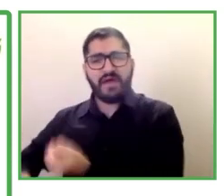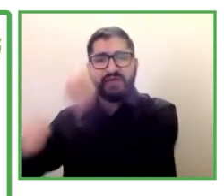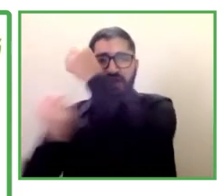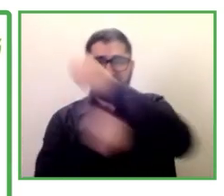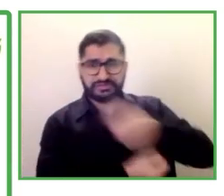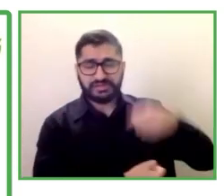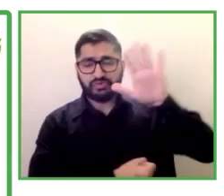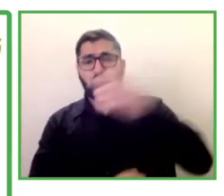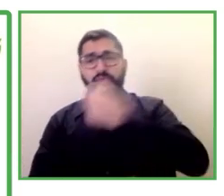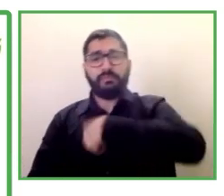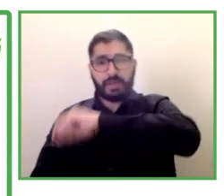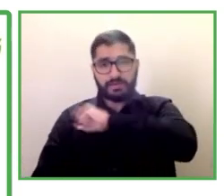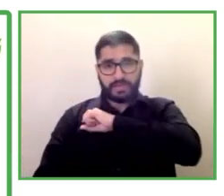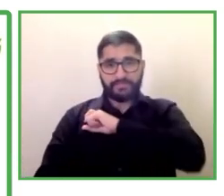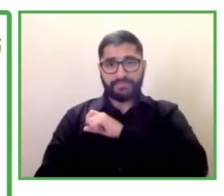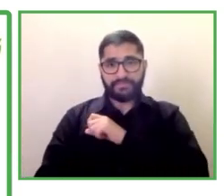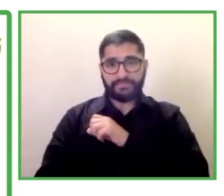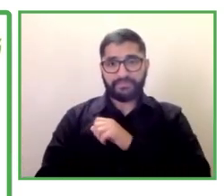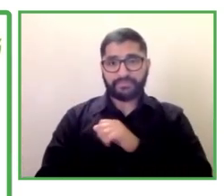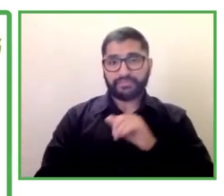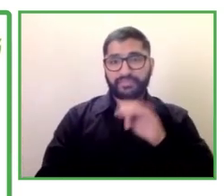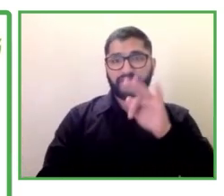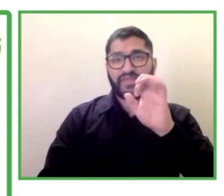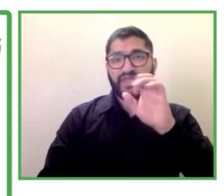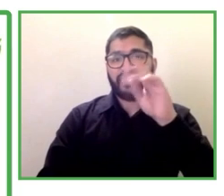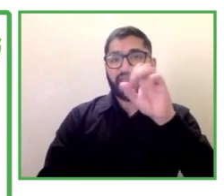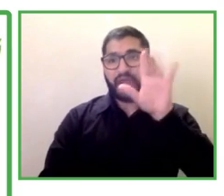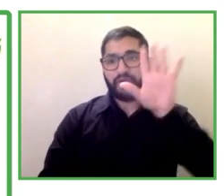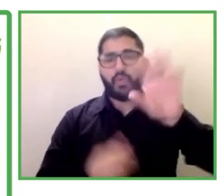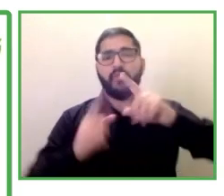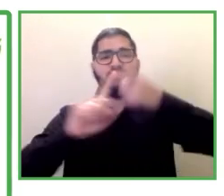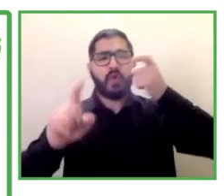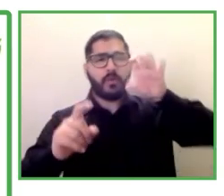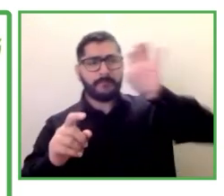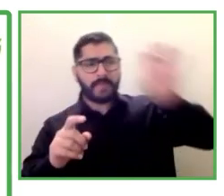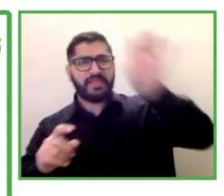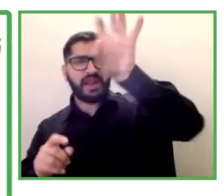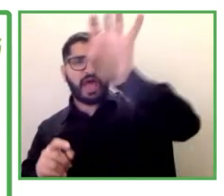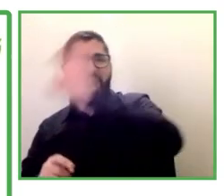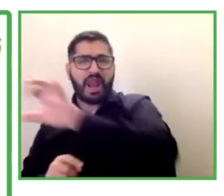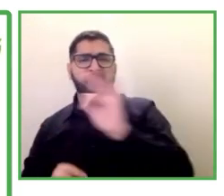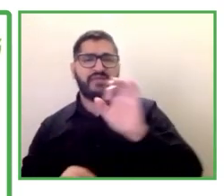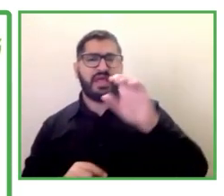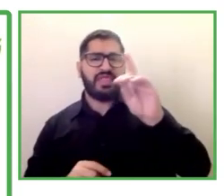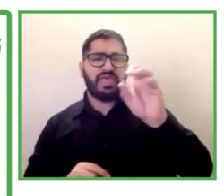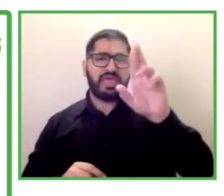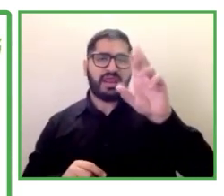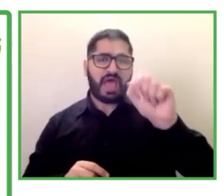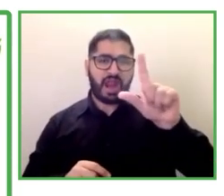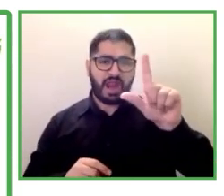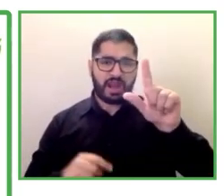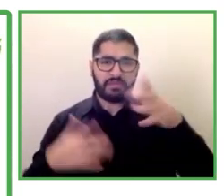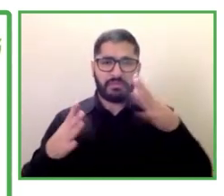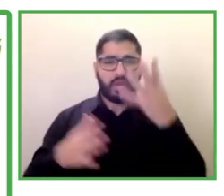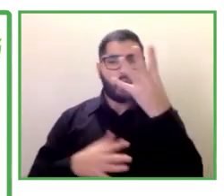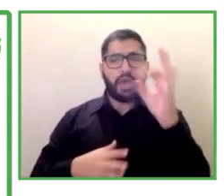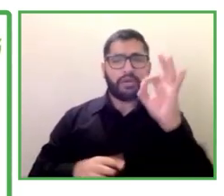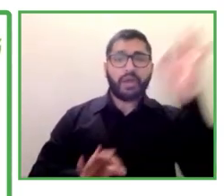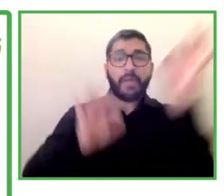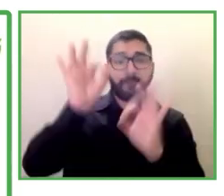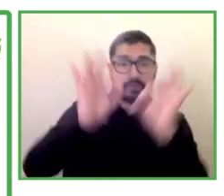de la comunidad autónoma aporta el 50% de la financiación aproximadamente y el gobierno de España el otro 50%.